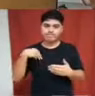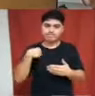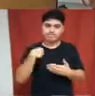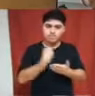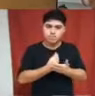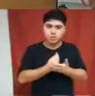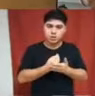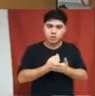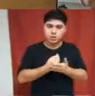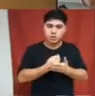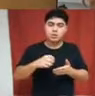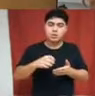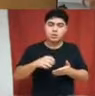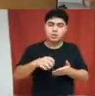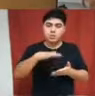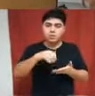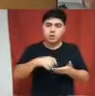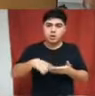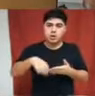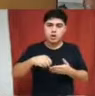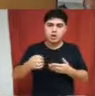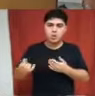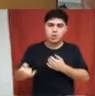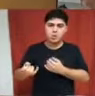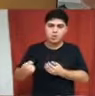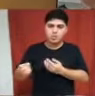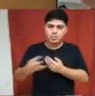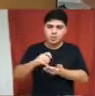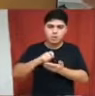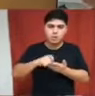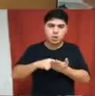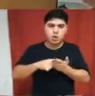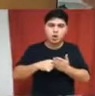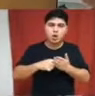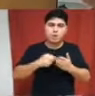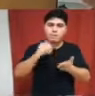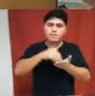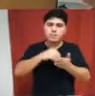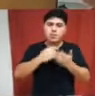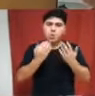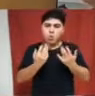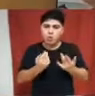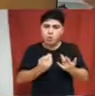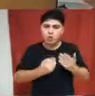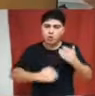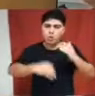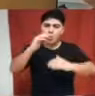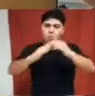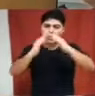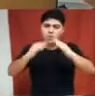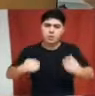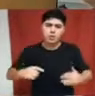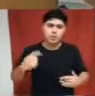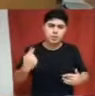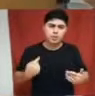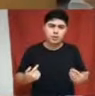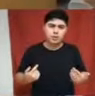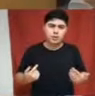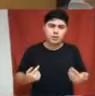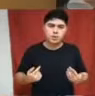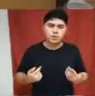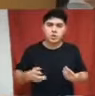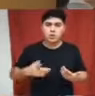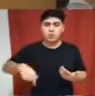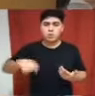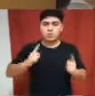cuántos millones van a ser este año, qué es lo que se va a construir y simplemente estemos como los chicos